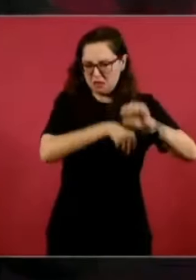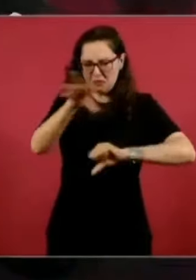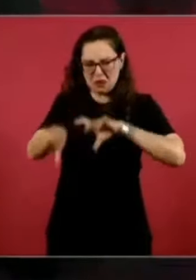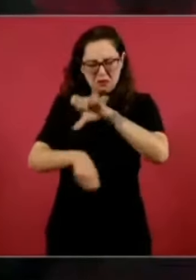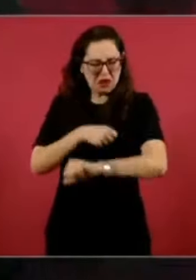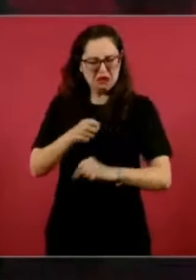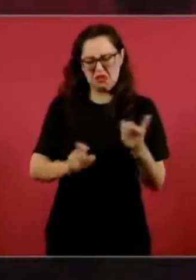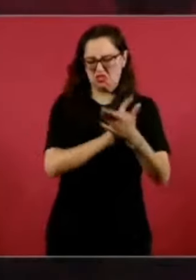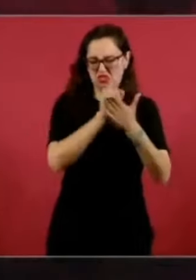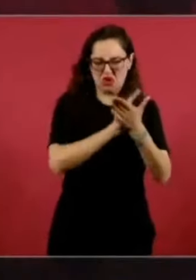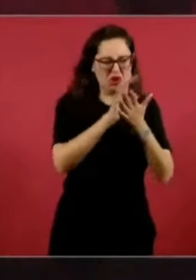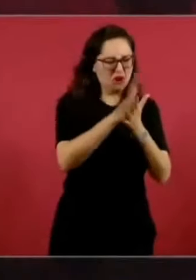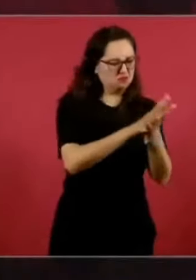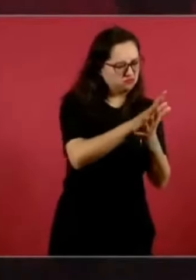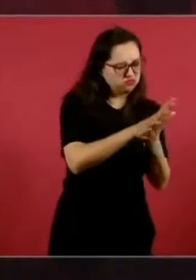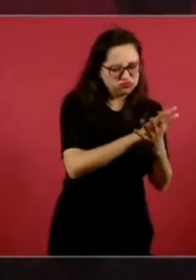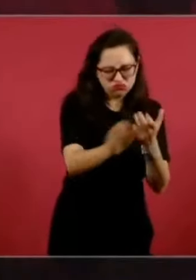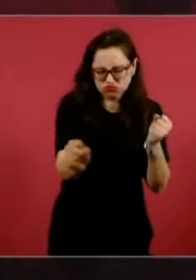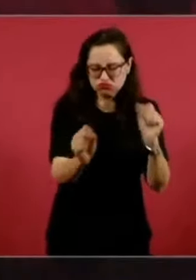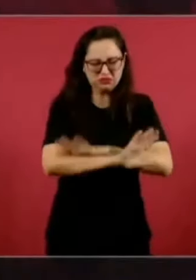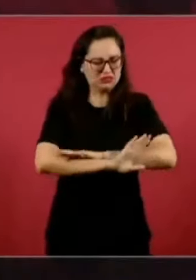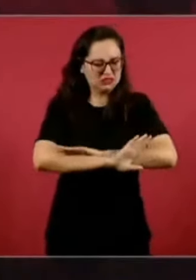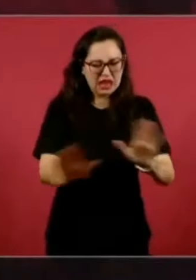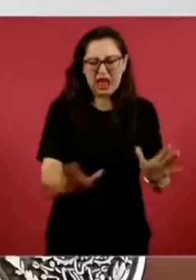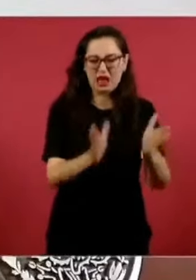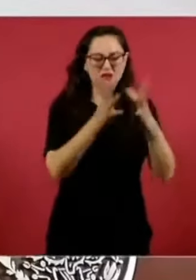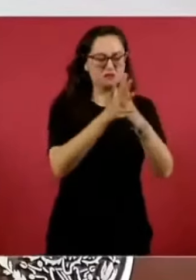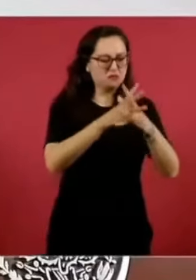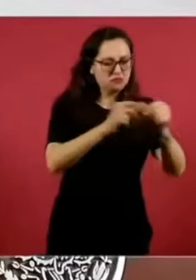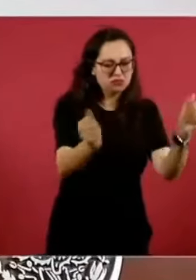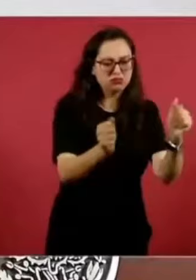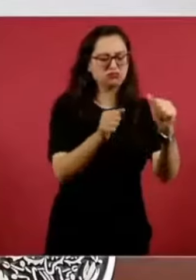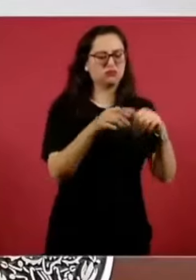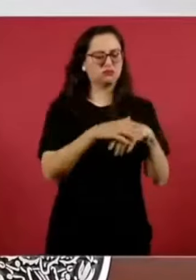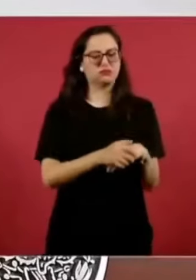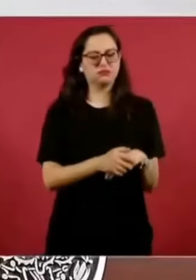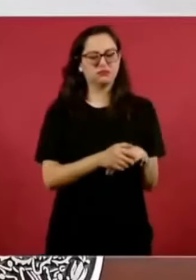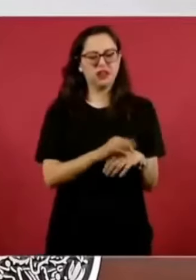¿Y qué se hace con quienes tienen